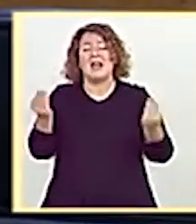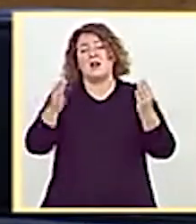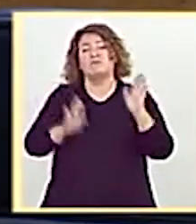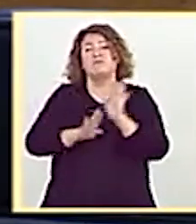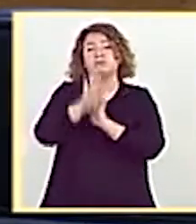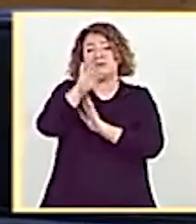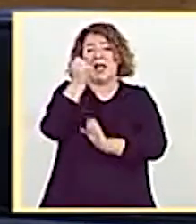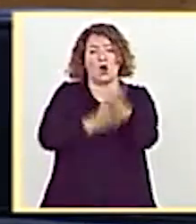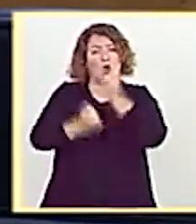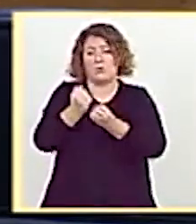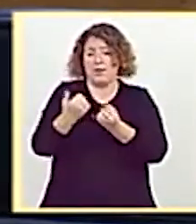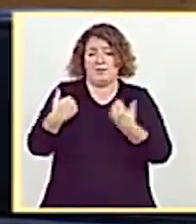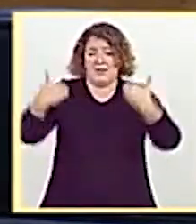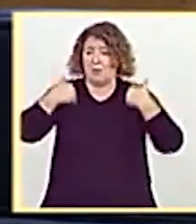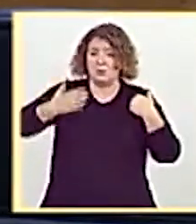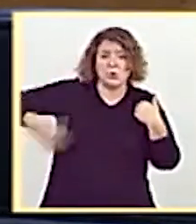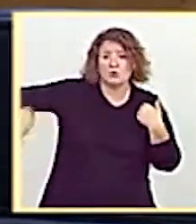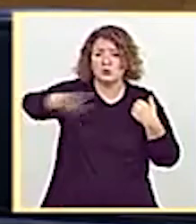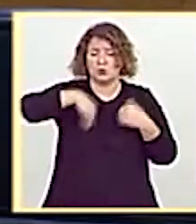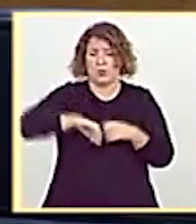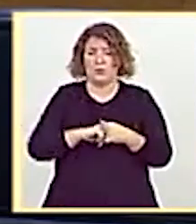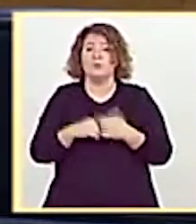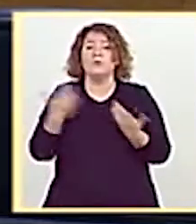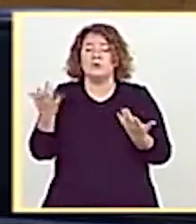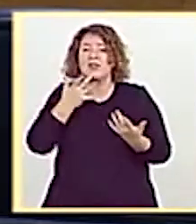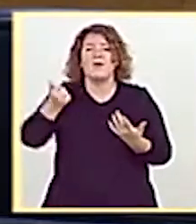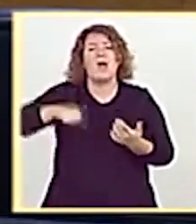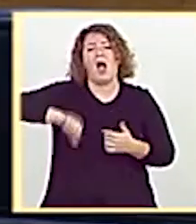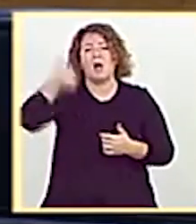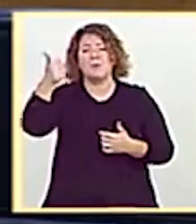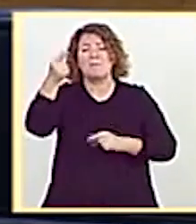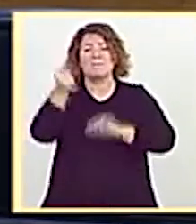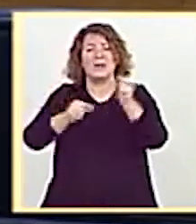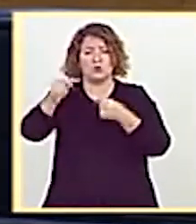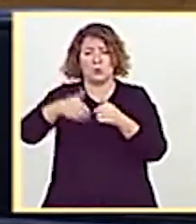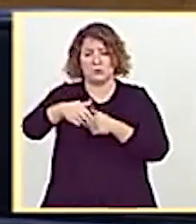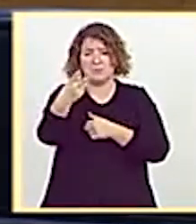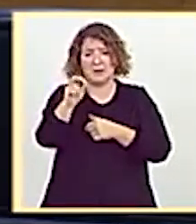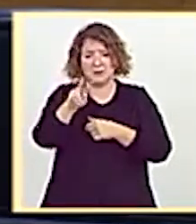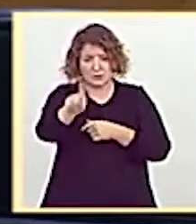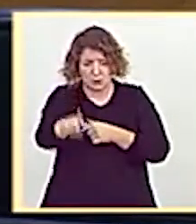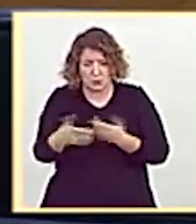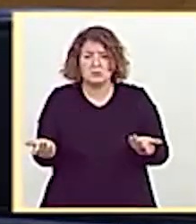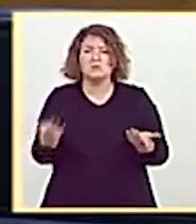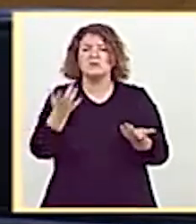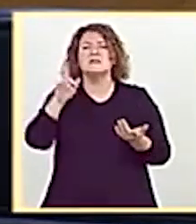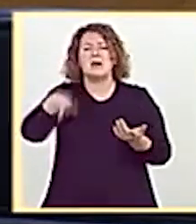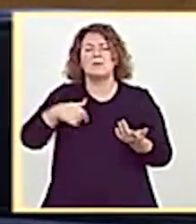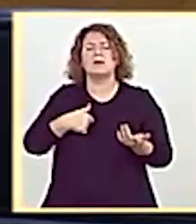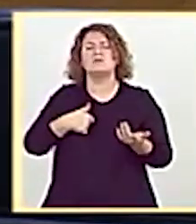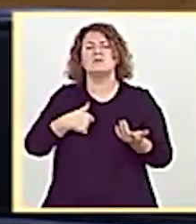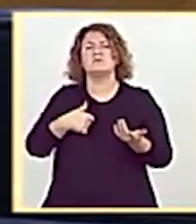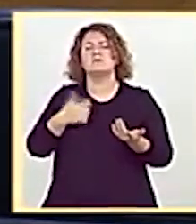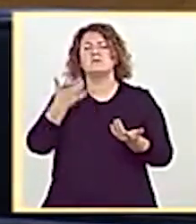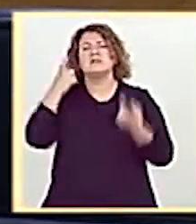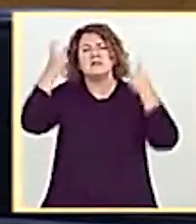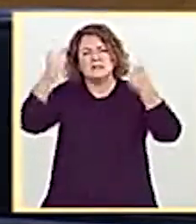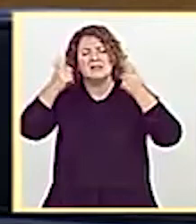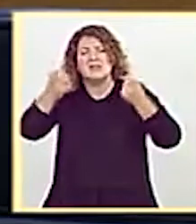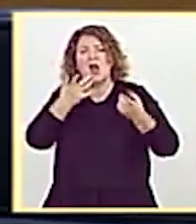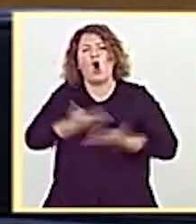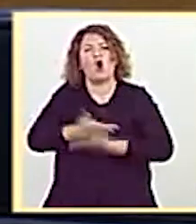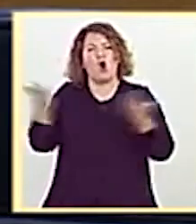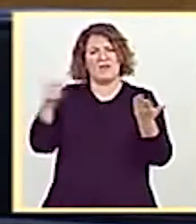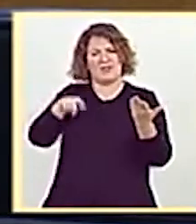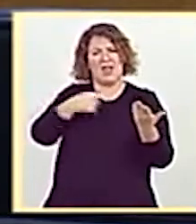Aprobando unos presupuestos para 2021 adecuados para la situación actual. Contribuyendo a generar confianza en nuestro país. Combatiendo el